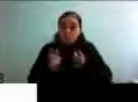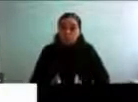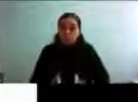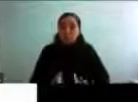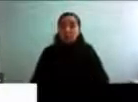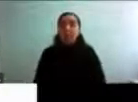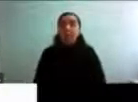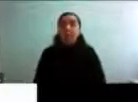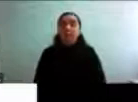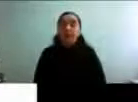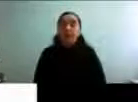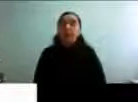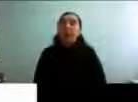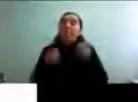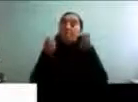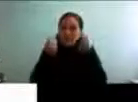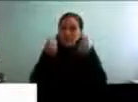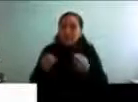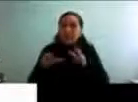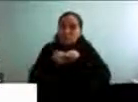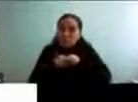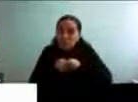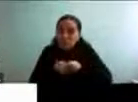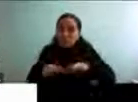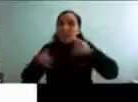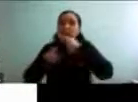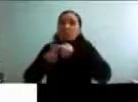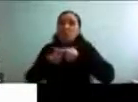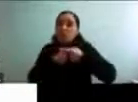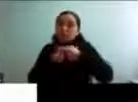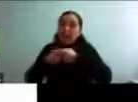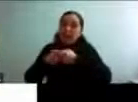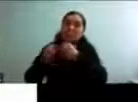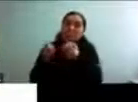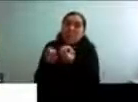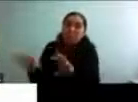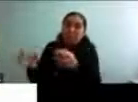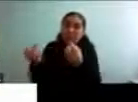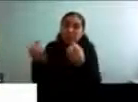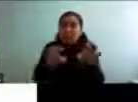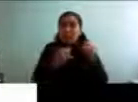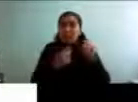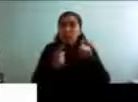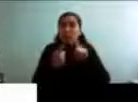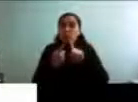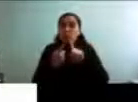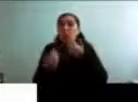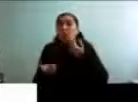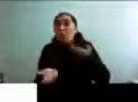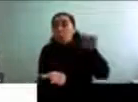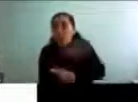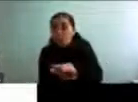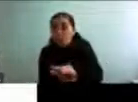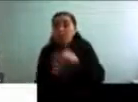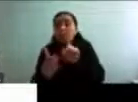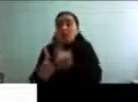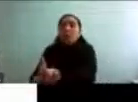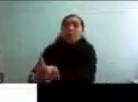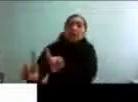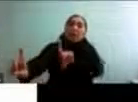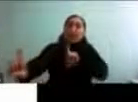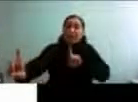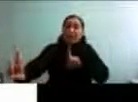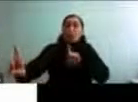Pero bueno, perdemos redes sociales y de apoyo por distintas razones, ¿no? O porque se nos mueren o porque nos alejamos o